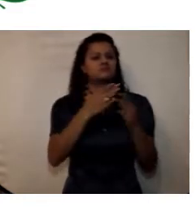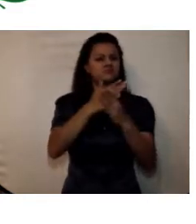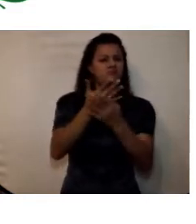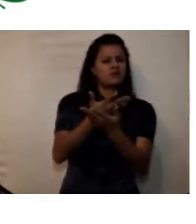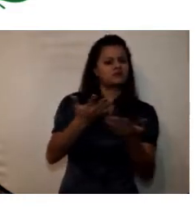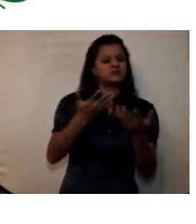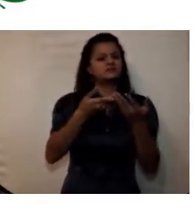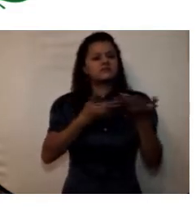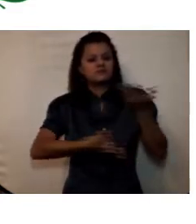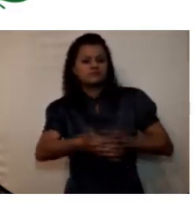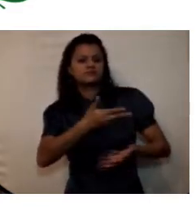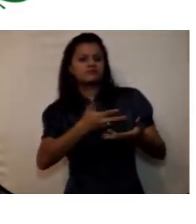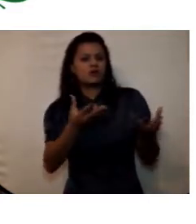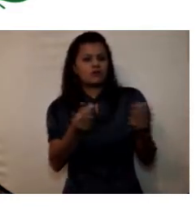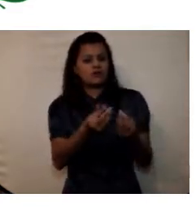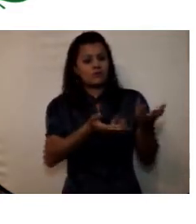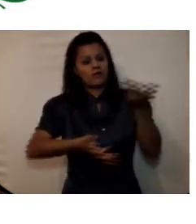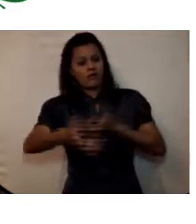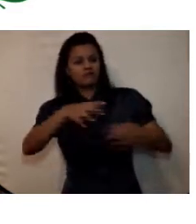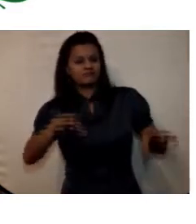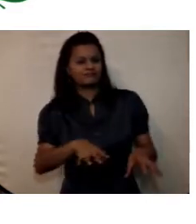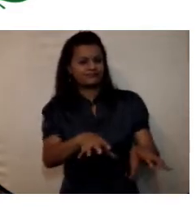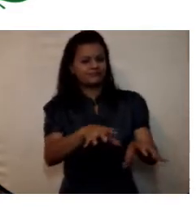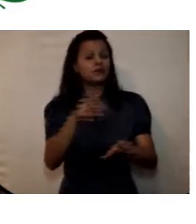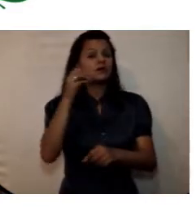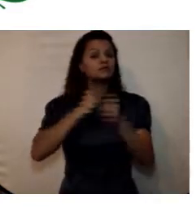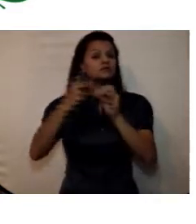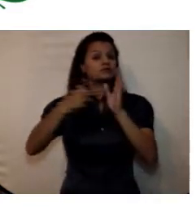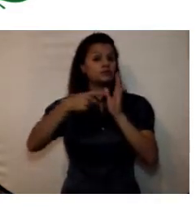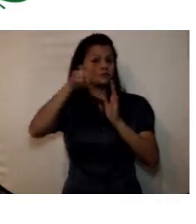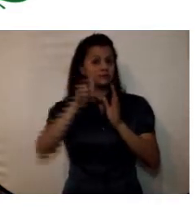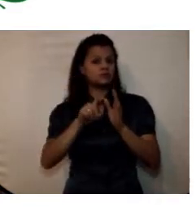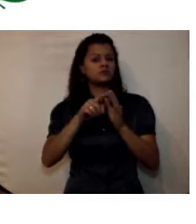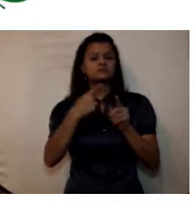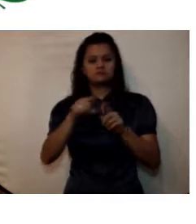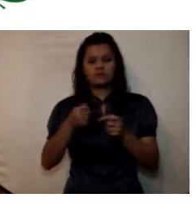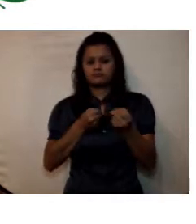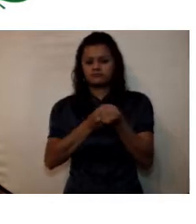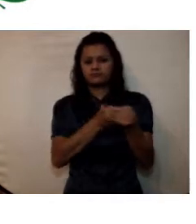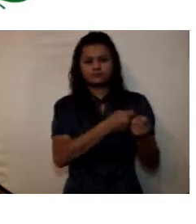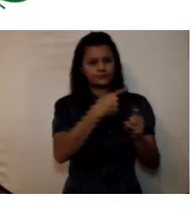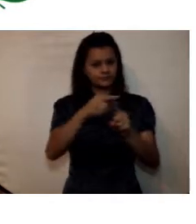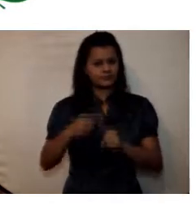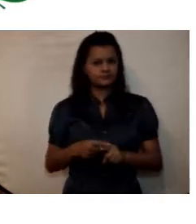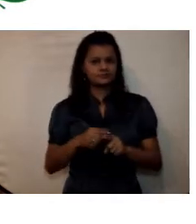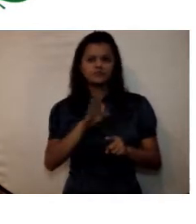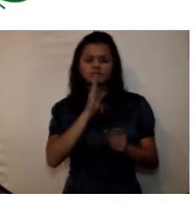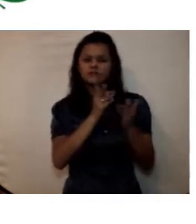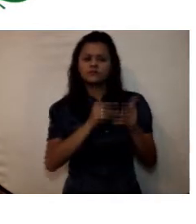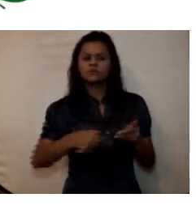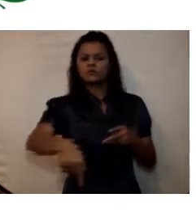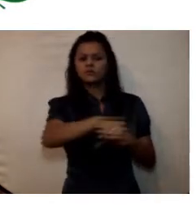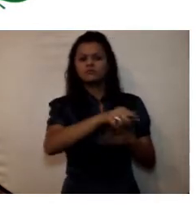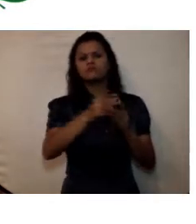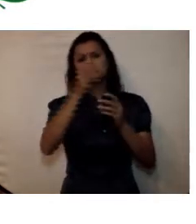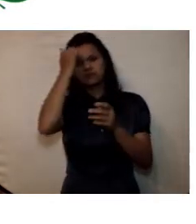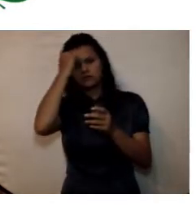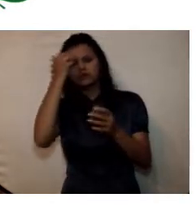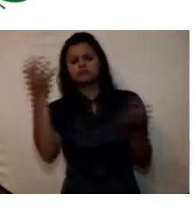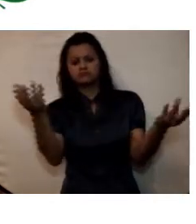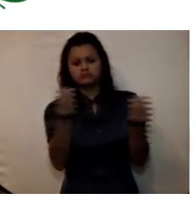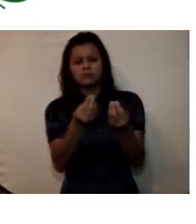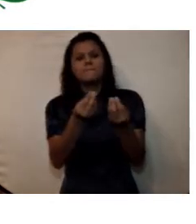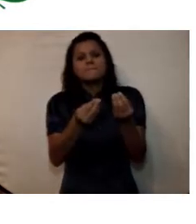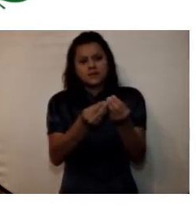en el año 2016 se realizaron diferentes tipos de acompañamientos en los que se incluyeron además de los estudiantes y docentes a padres de familia